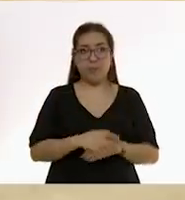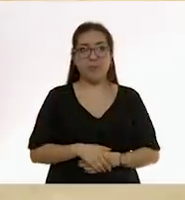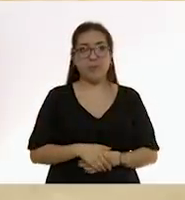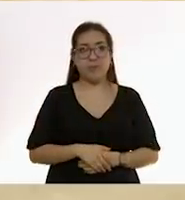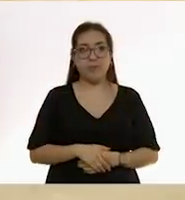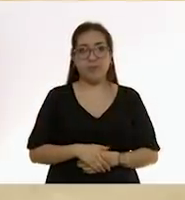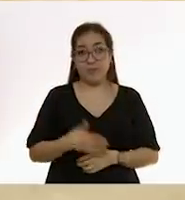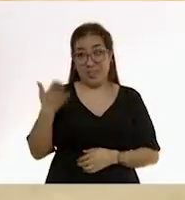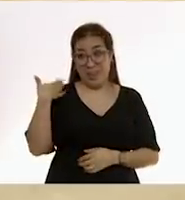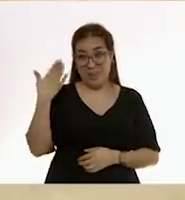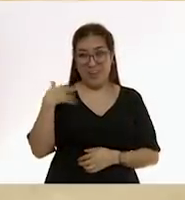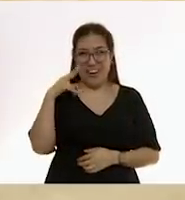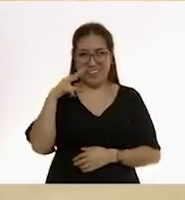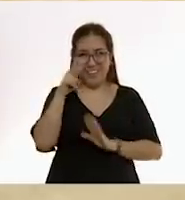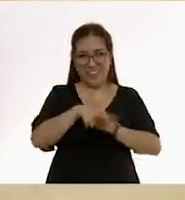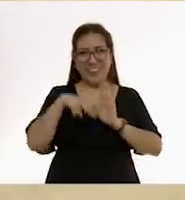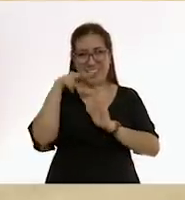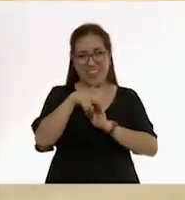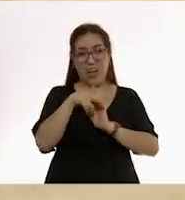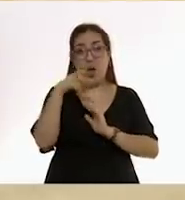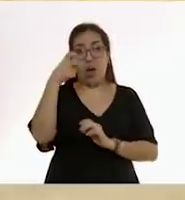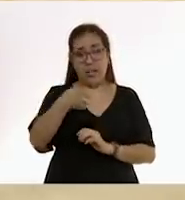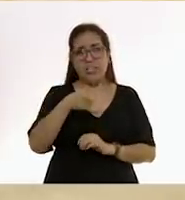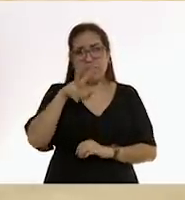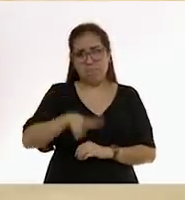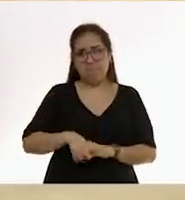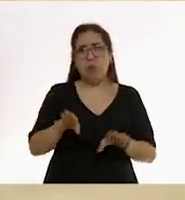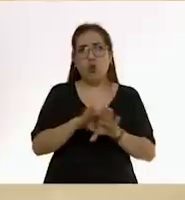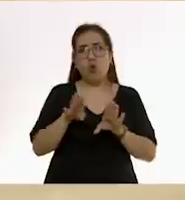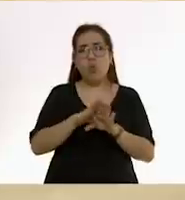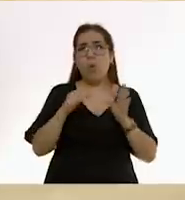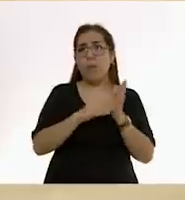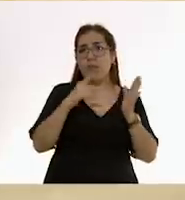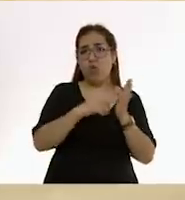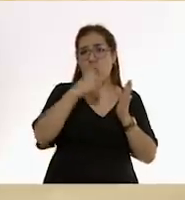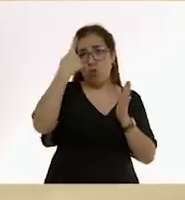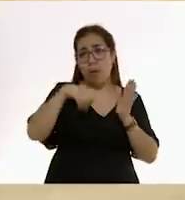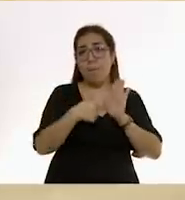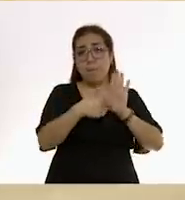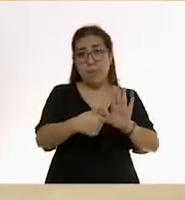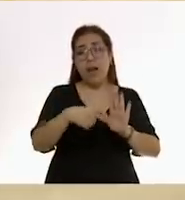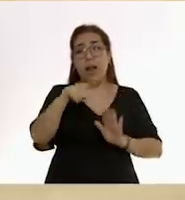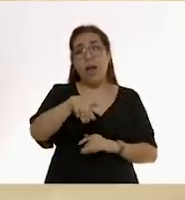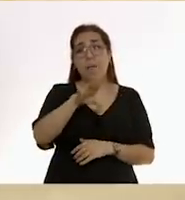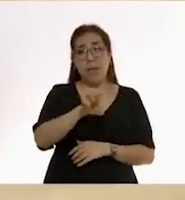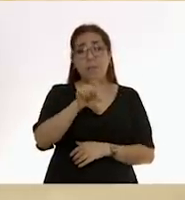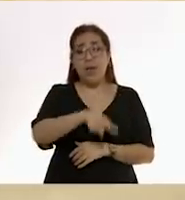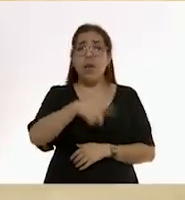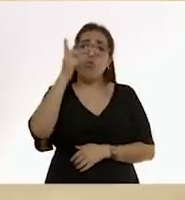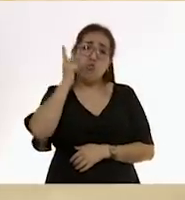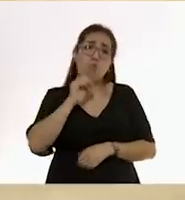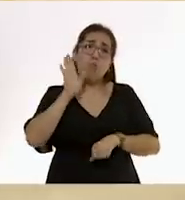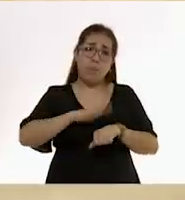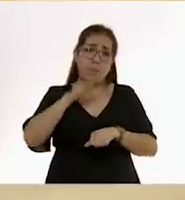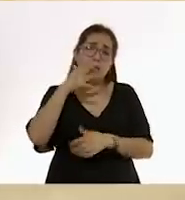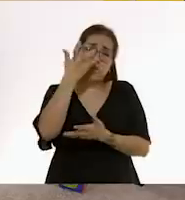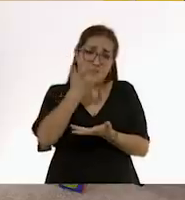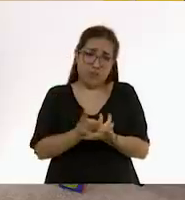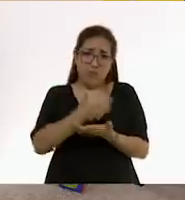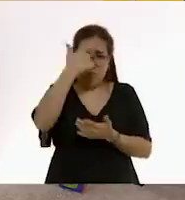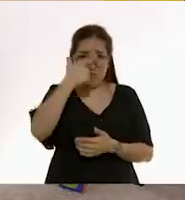la cápsula que acabamos de ver se muestran algunas estrategias que ayudan a que el bebé pueda descansar mejor durante la noche.